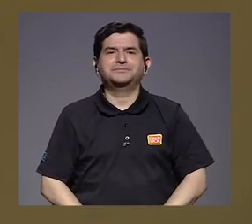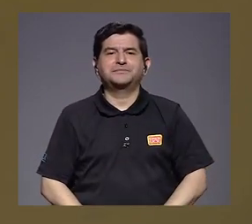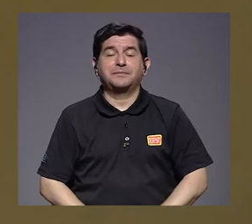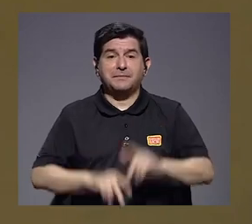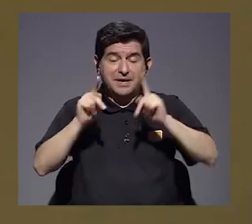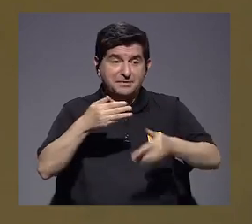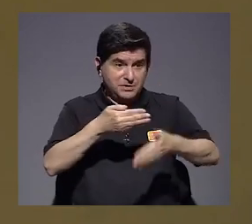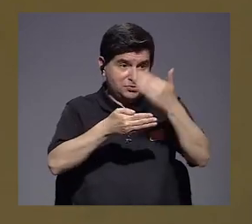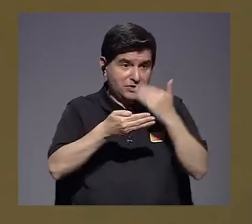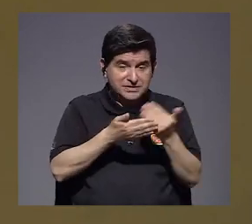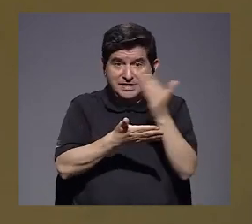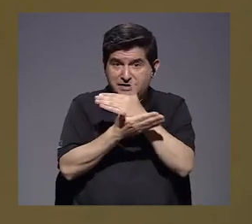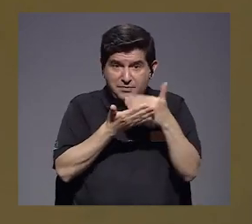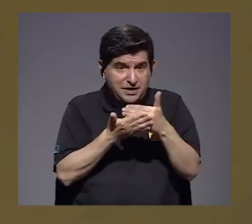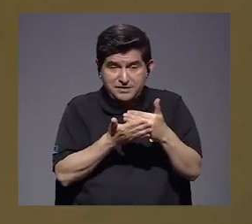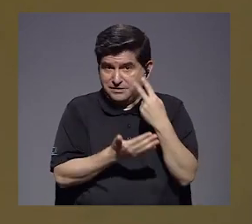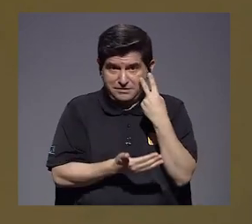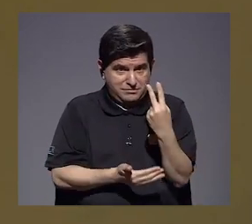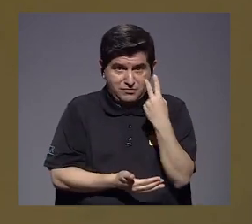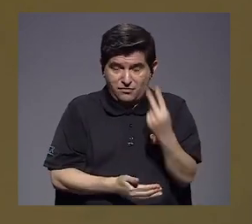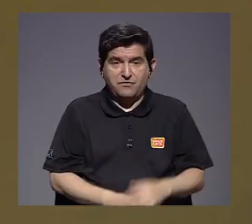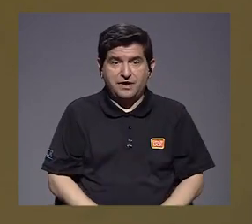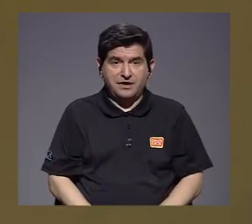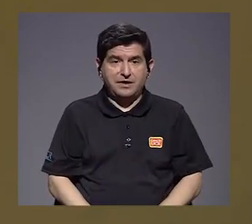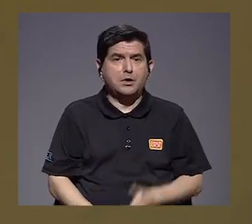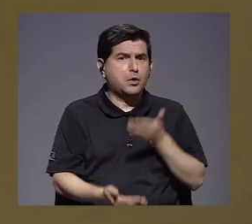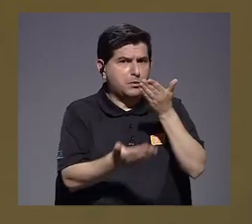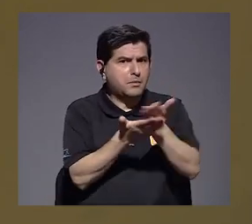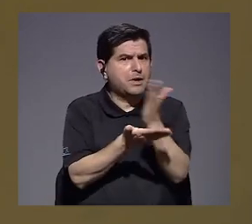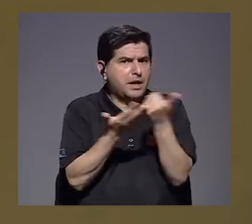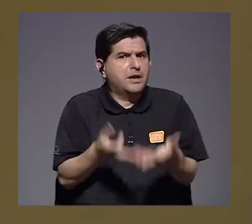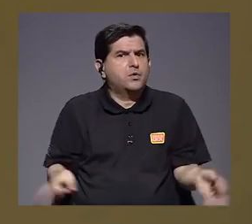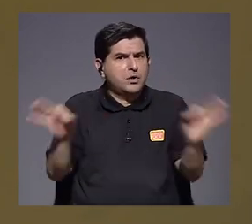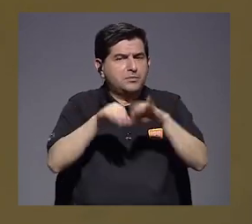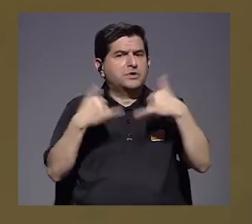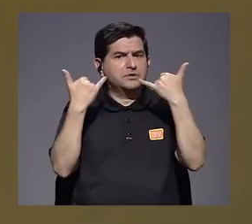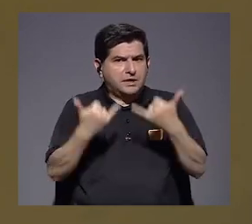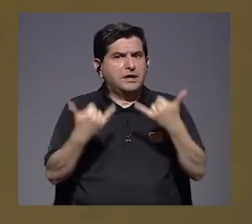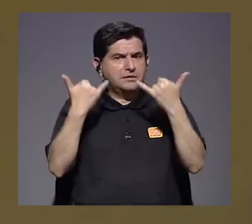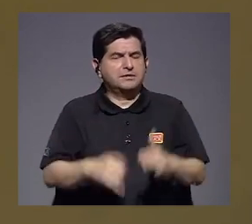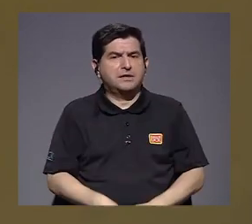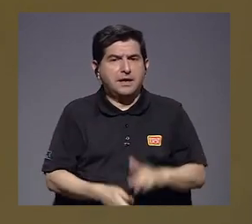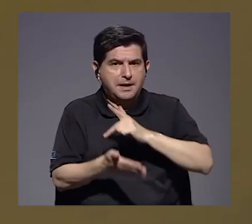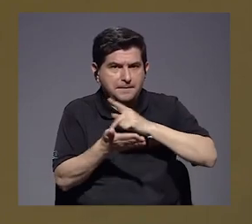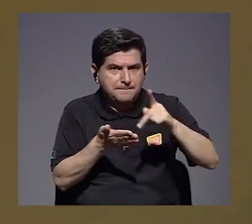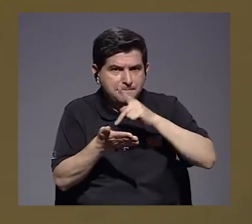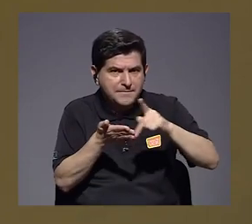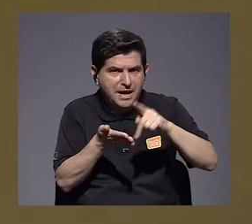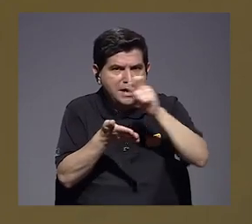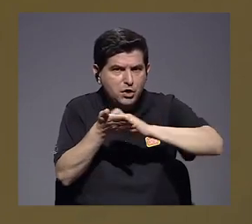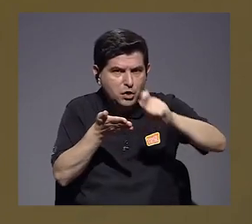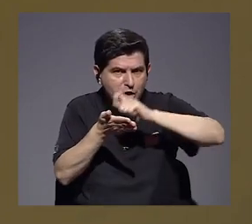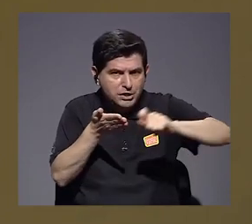Para los que se perdieron en el segundo bloque, planteamos algo fundamental en estos días. El salario escolar es